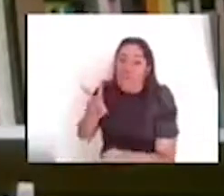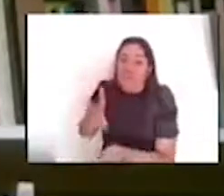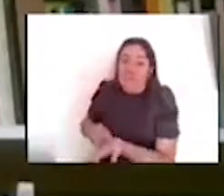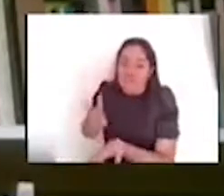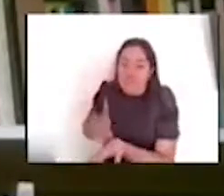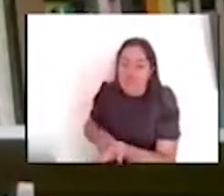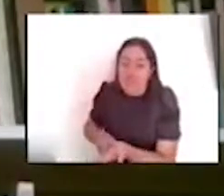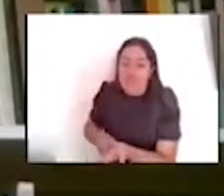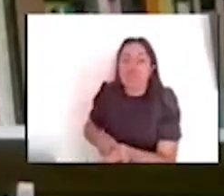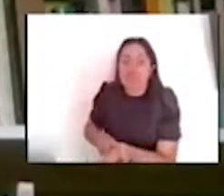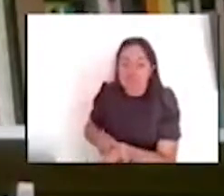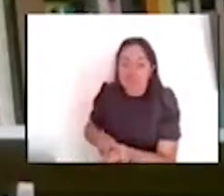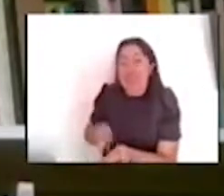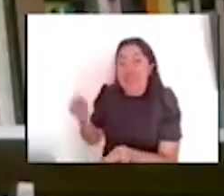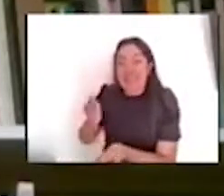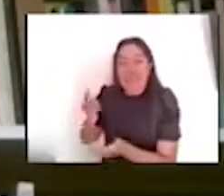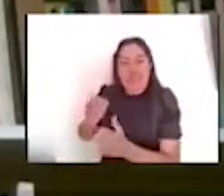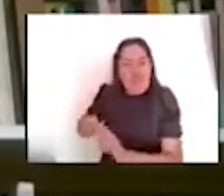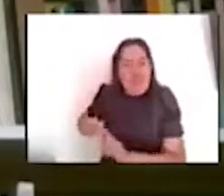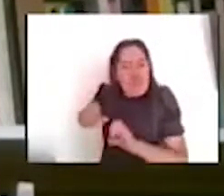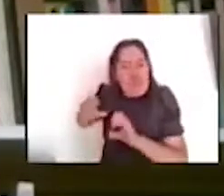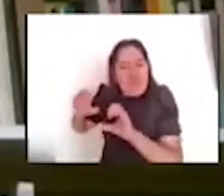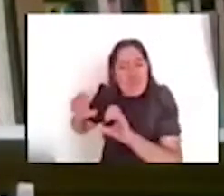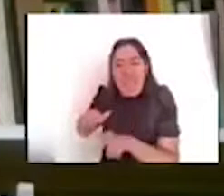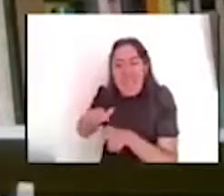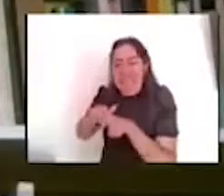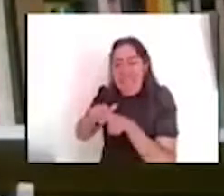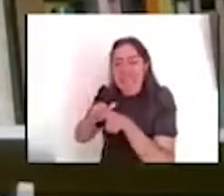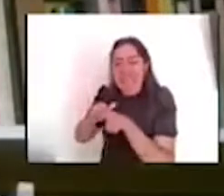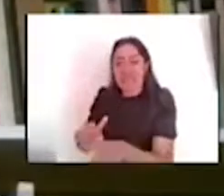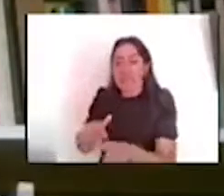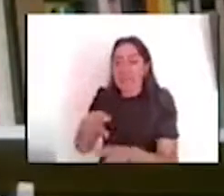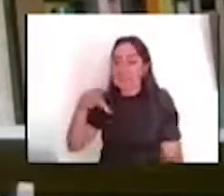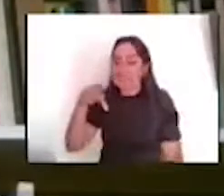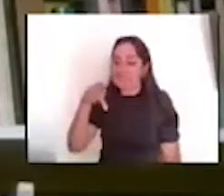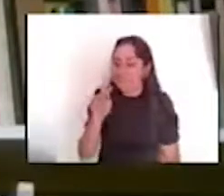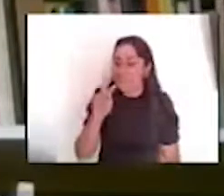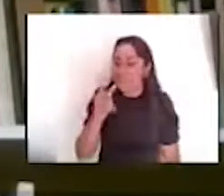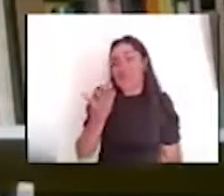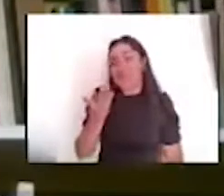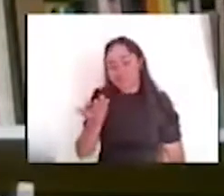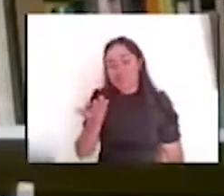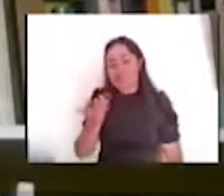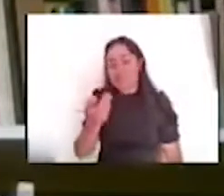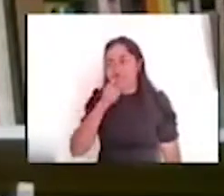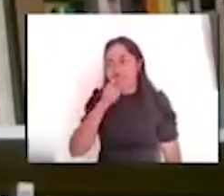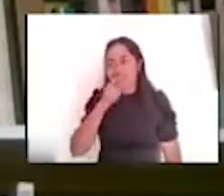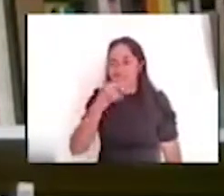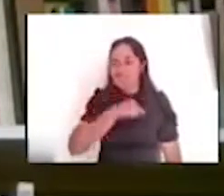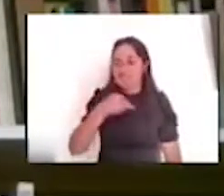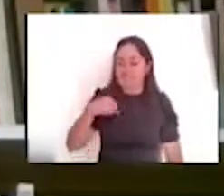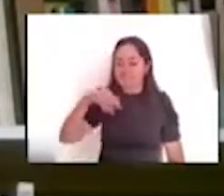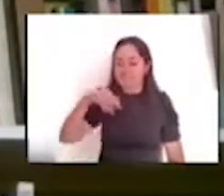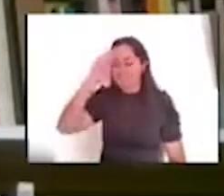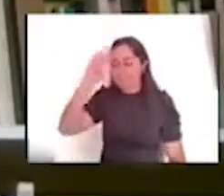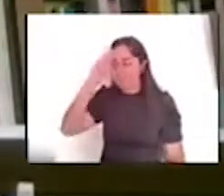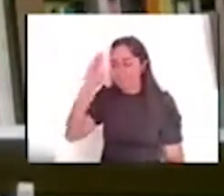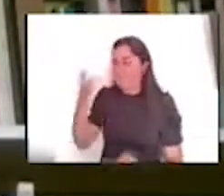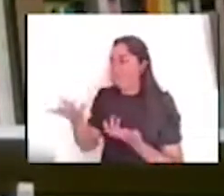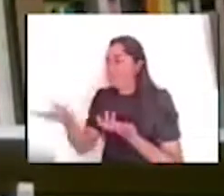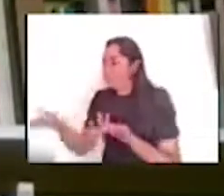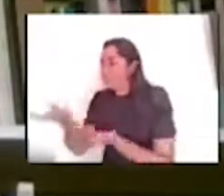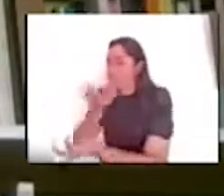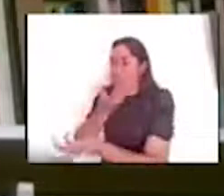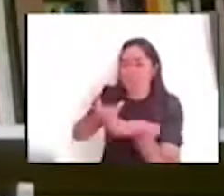conservar y, este, y, de alguna manera, pues, es, es cuadruvar y trabajar de manera conjunta para